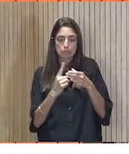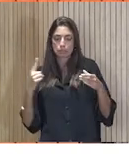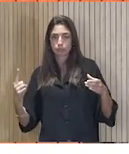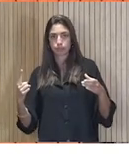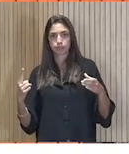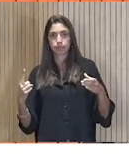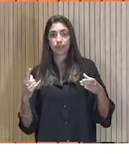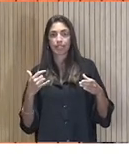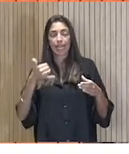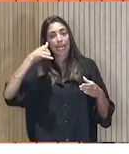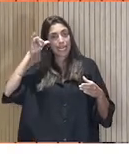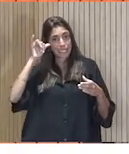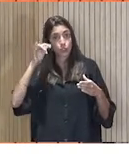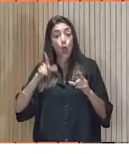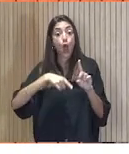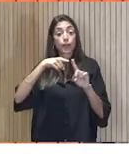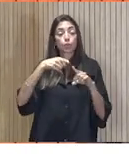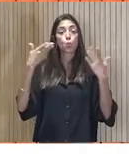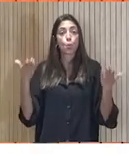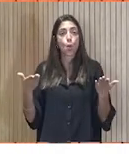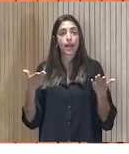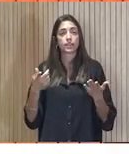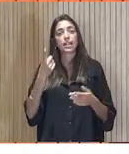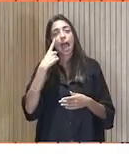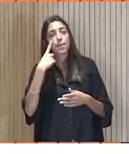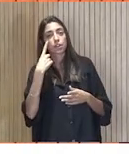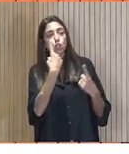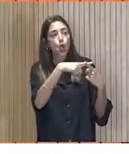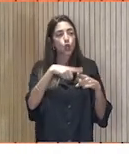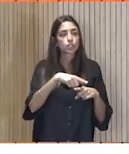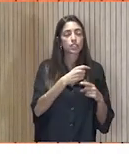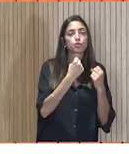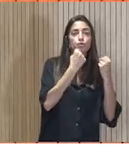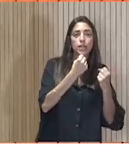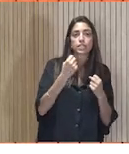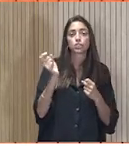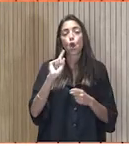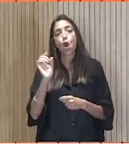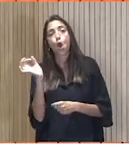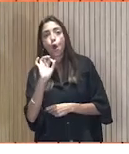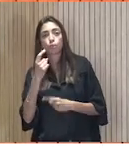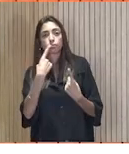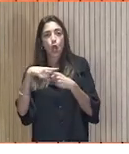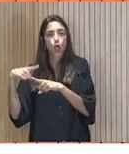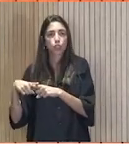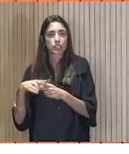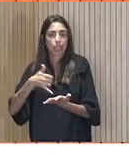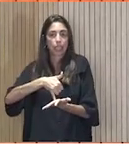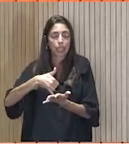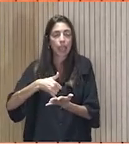El objetivo es identificar fortalezas, debilidades, para construir un plan de acción